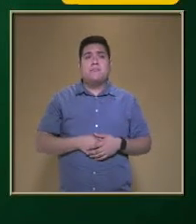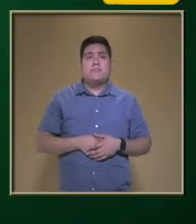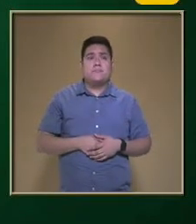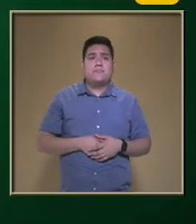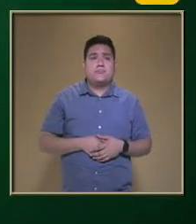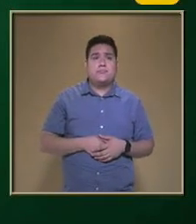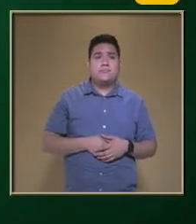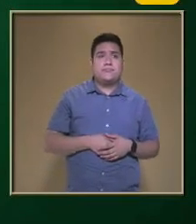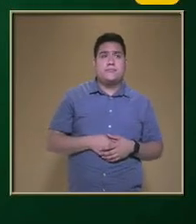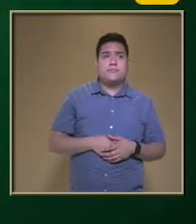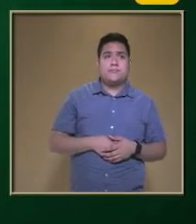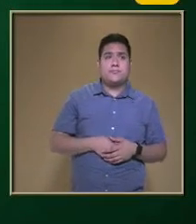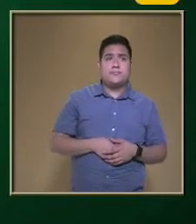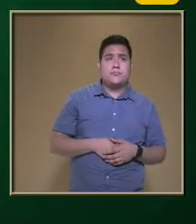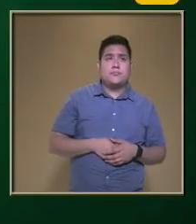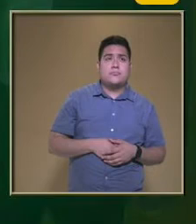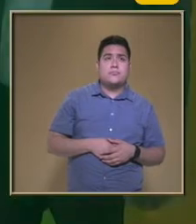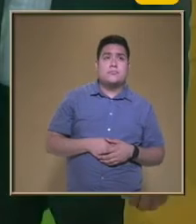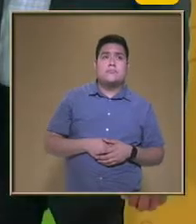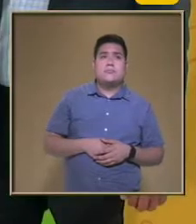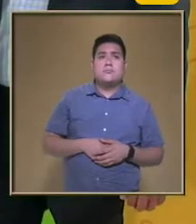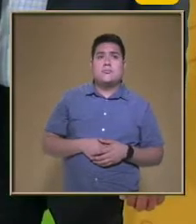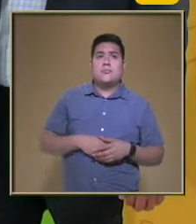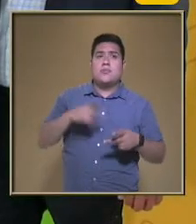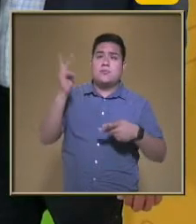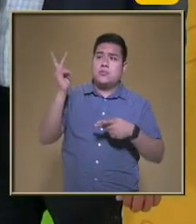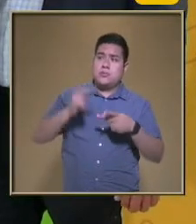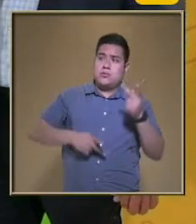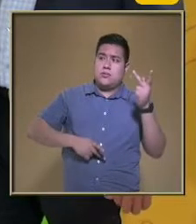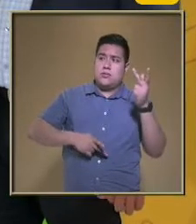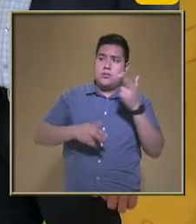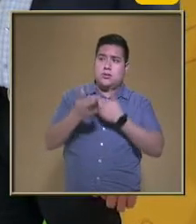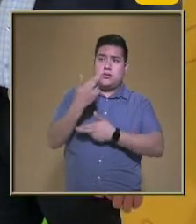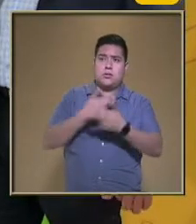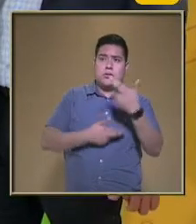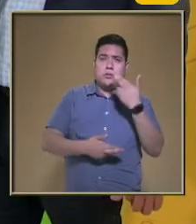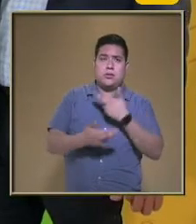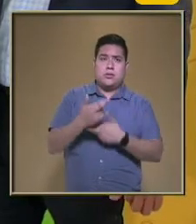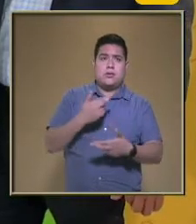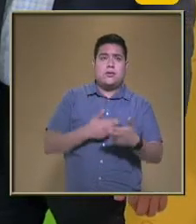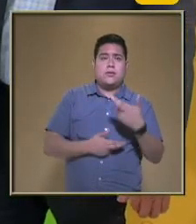análisis Que hayas realizado Vamos a un corte Y regresamos En un momento